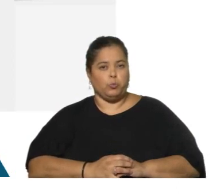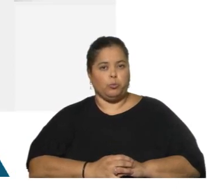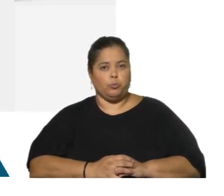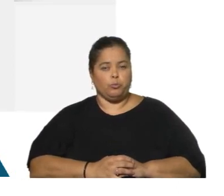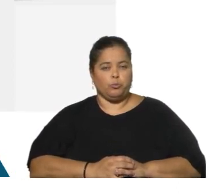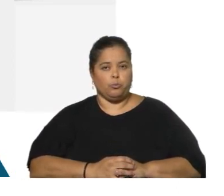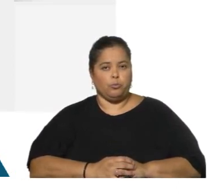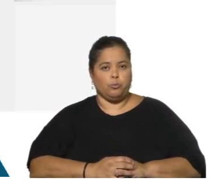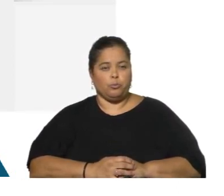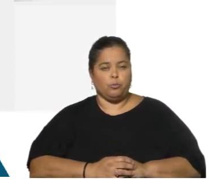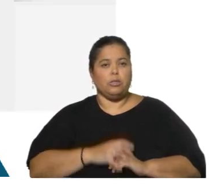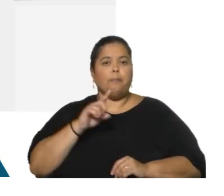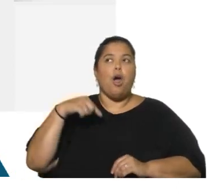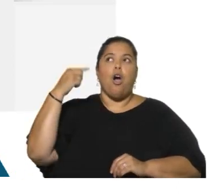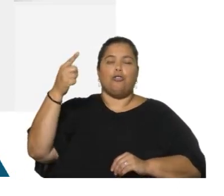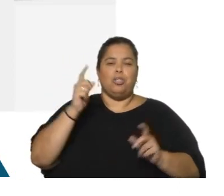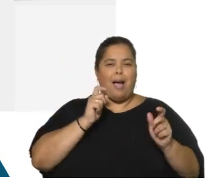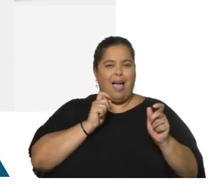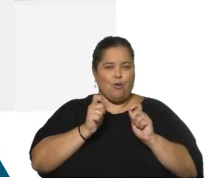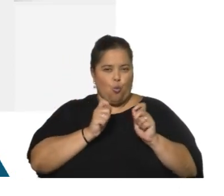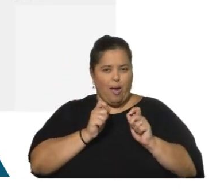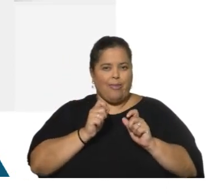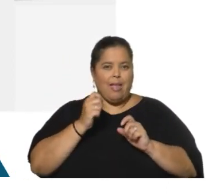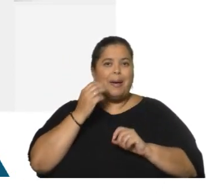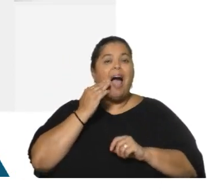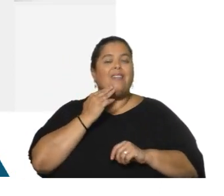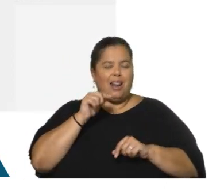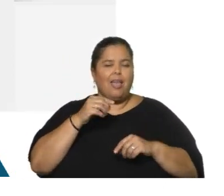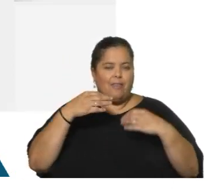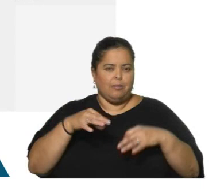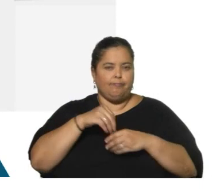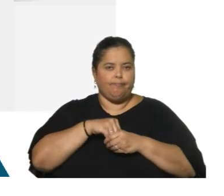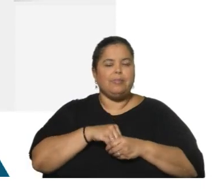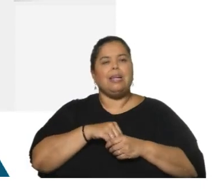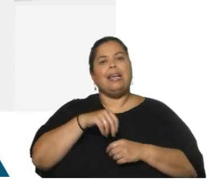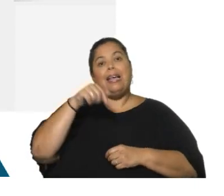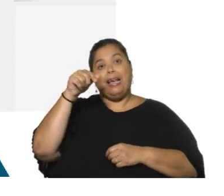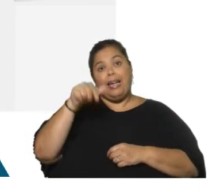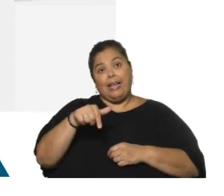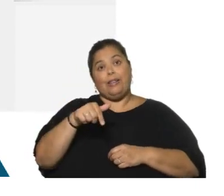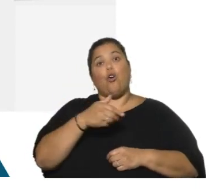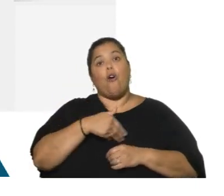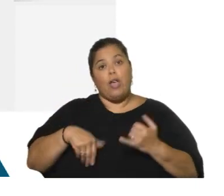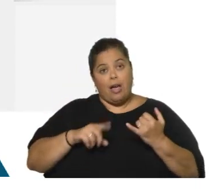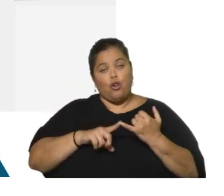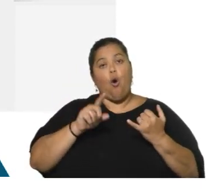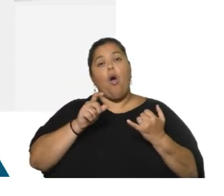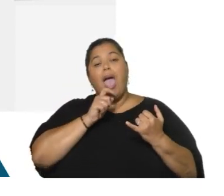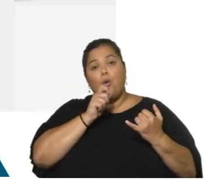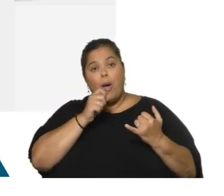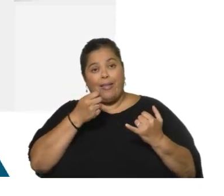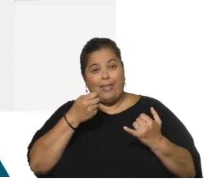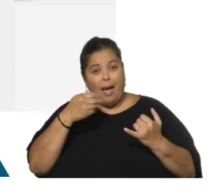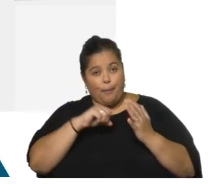verá recién en la entrega siguiente, la del mes de abril. Dijimos gobierno y encuesta del Banco Central. Después hay algunos datos a propósito de